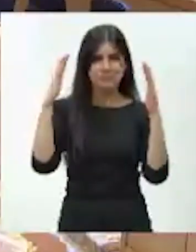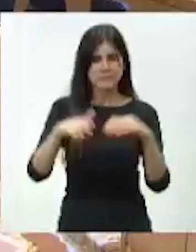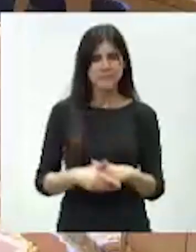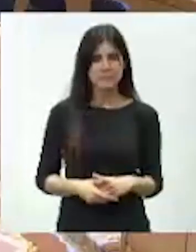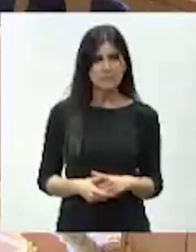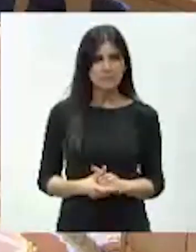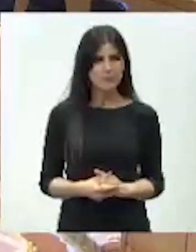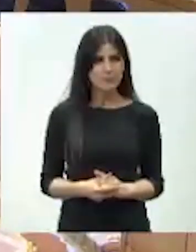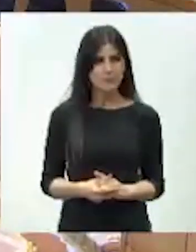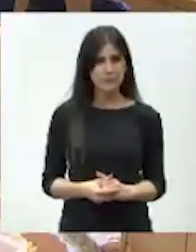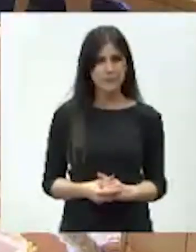Aplausos. Aplausos. Aplausos.